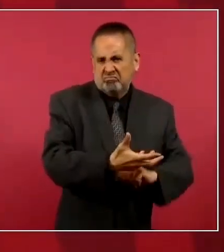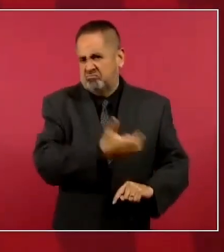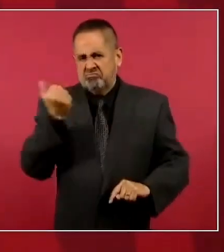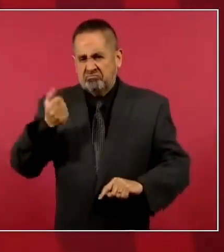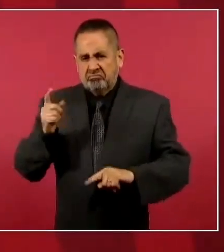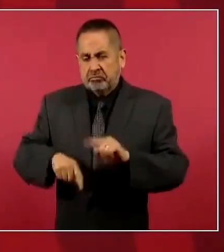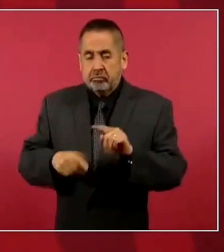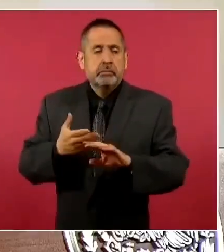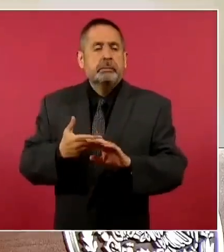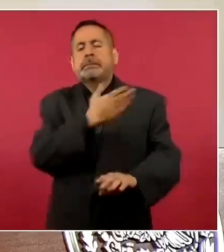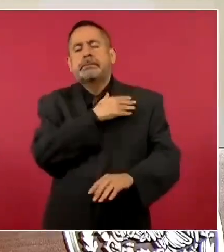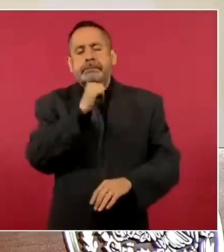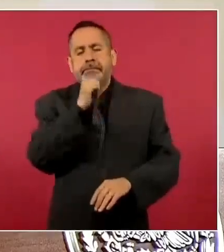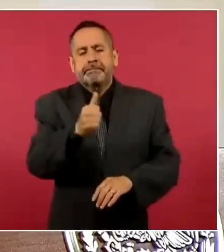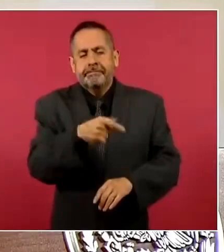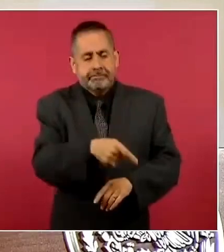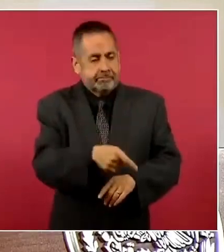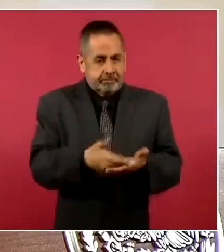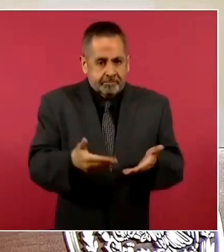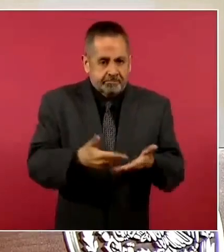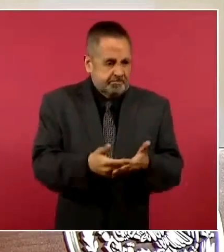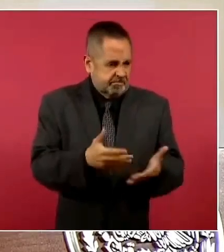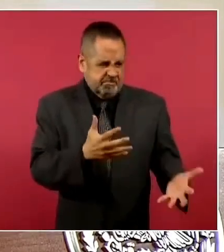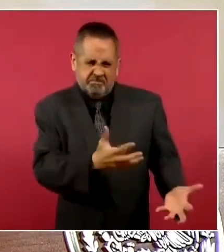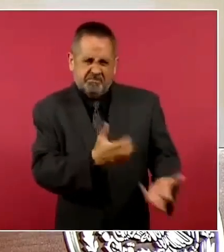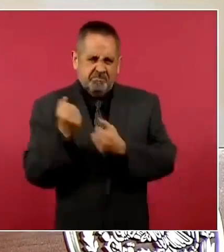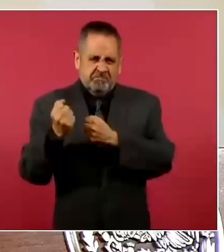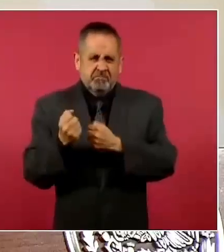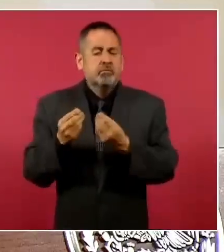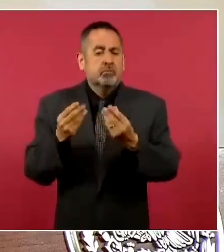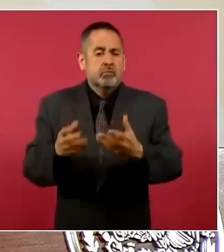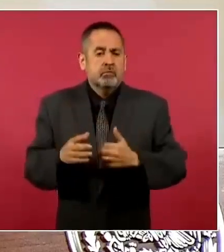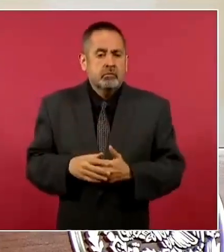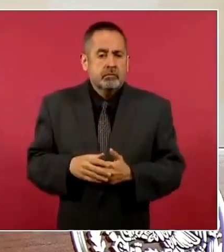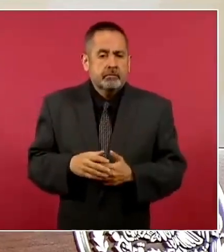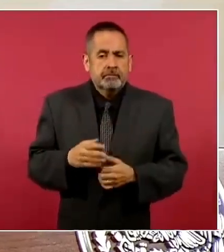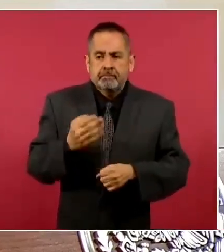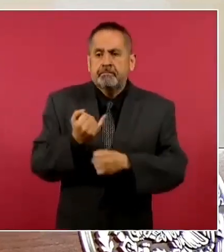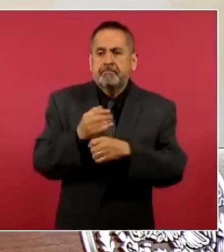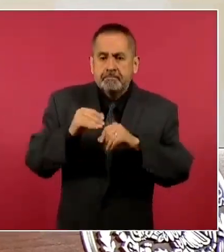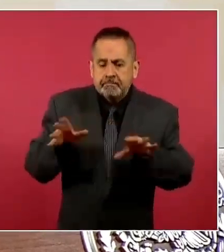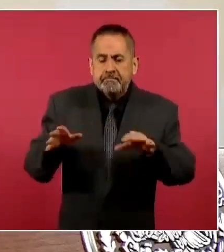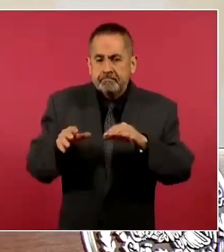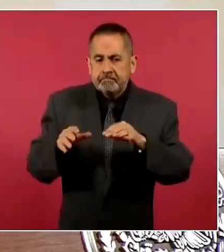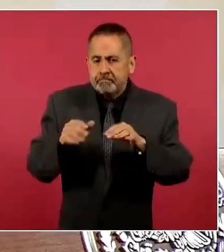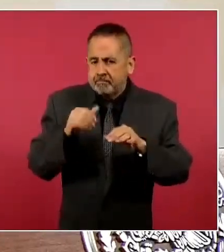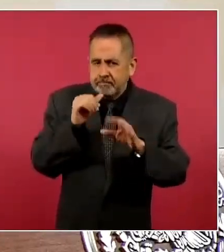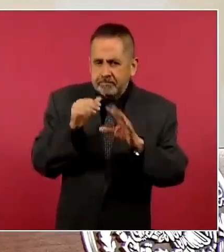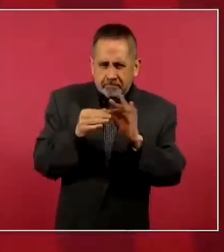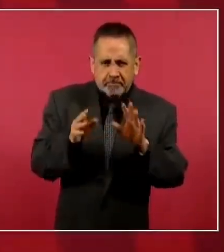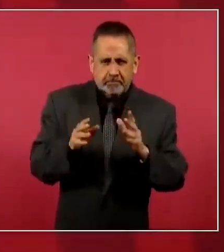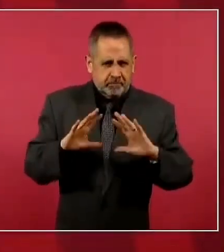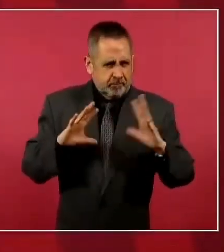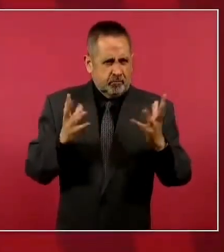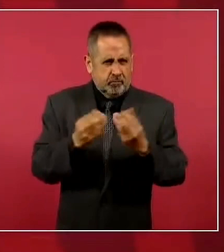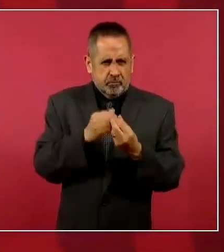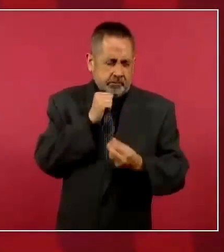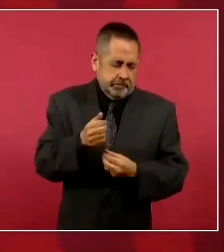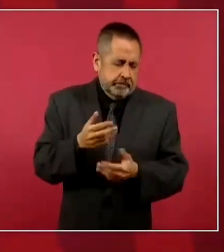nada más que no se informa en conjunto,